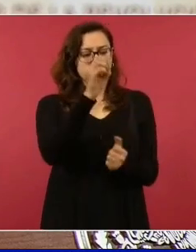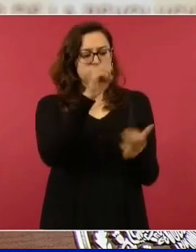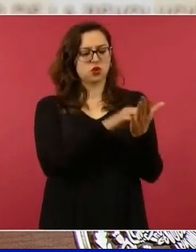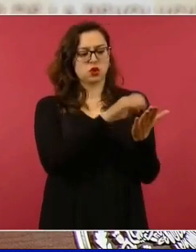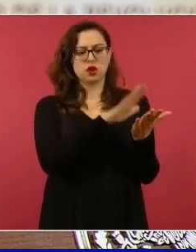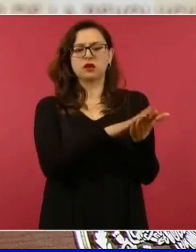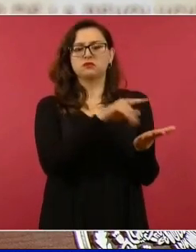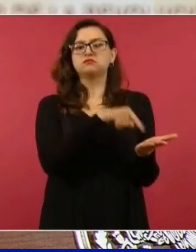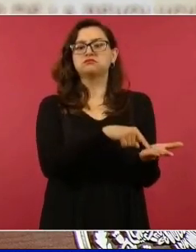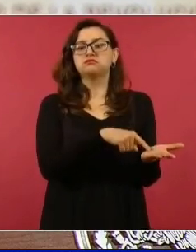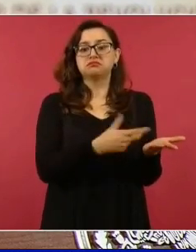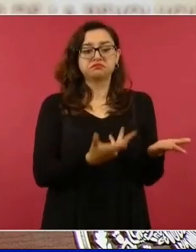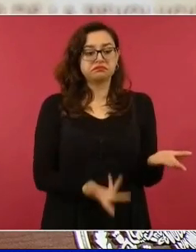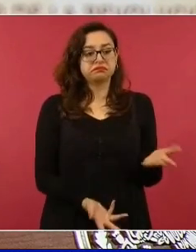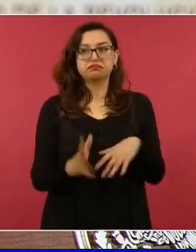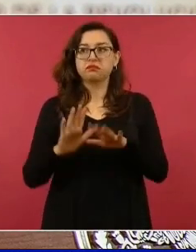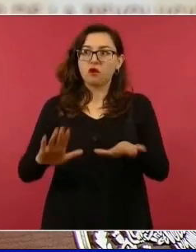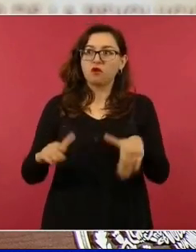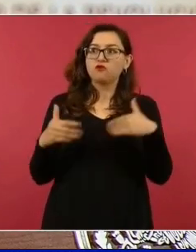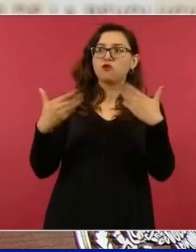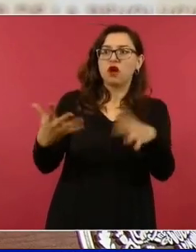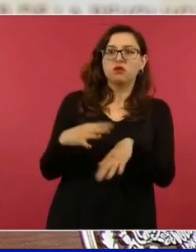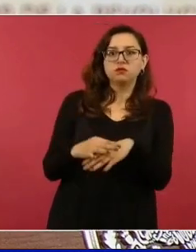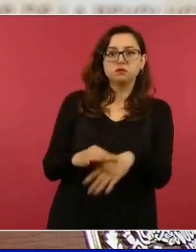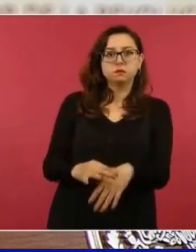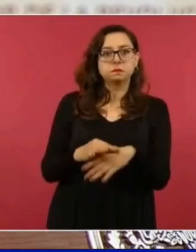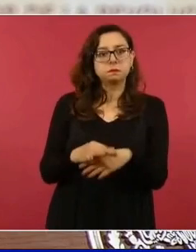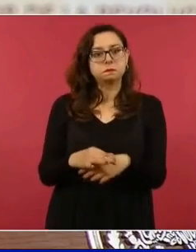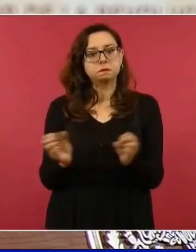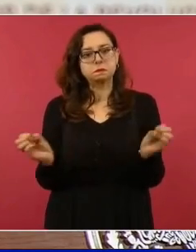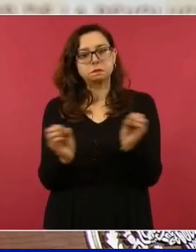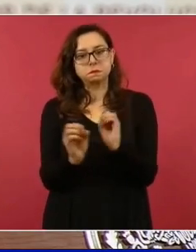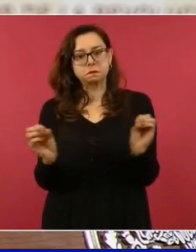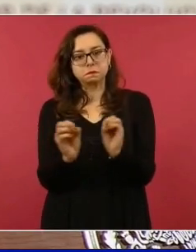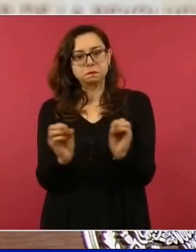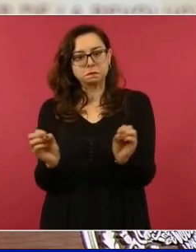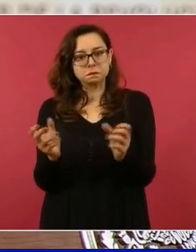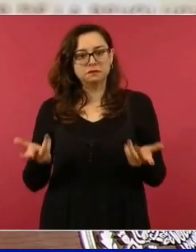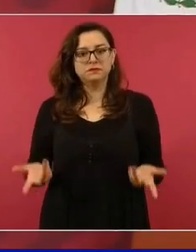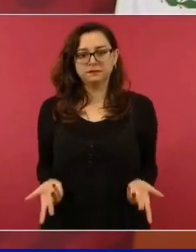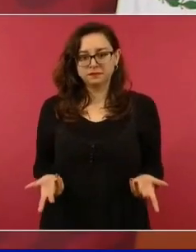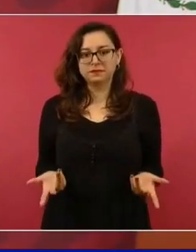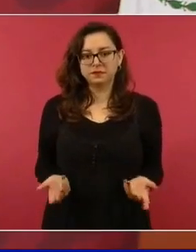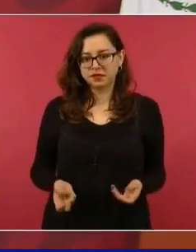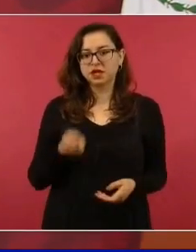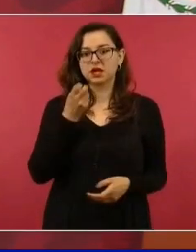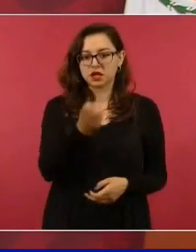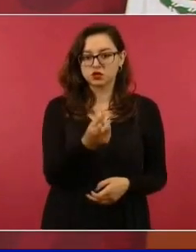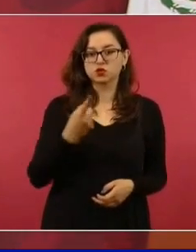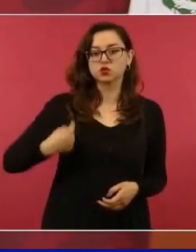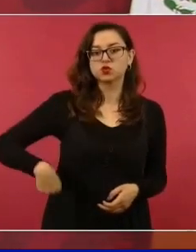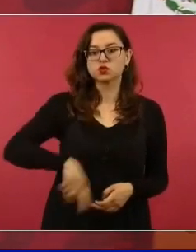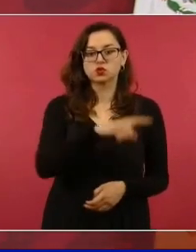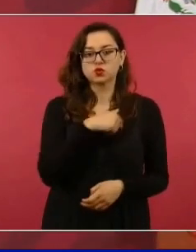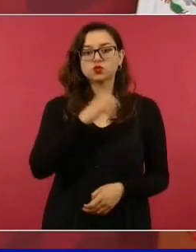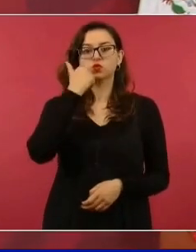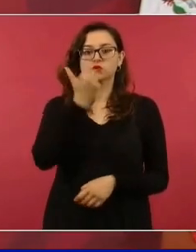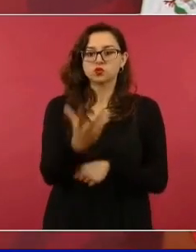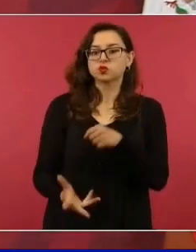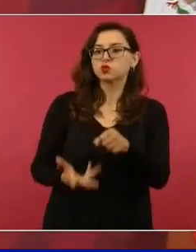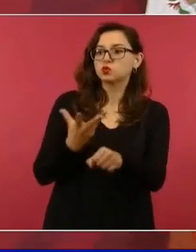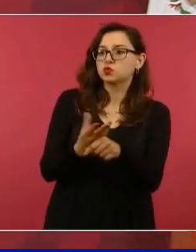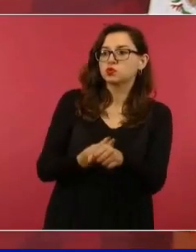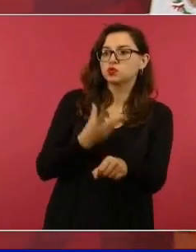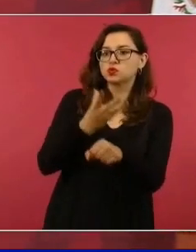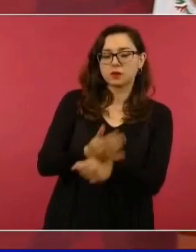muerta y lo que queremos es mejorar el sistema de salud pública, es un